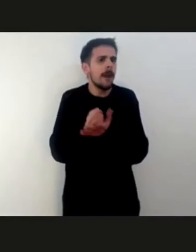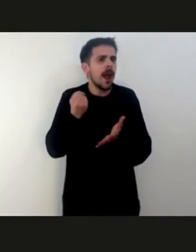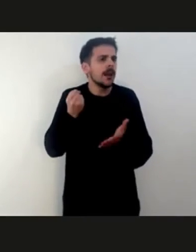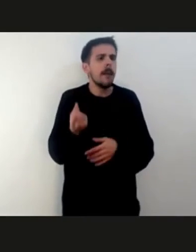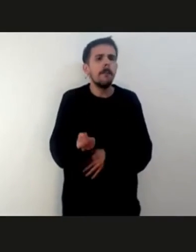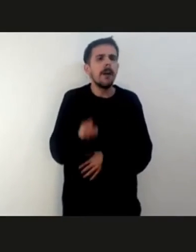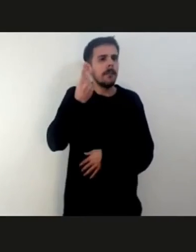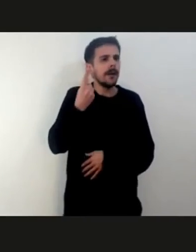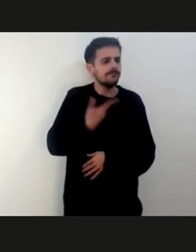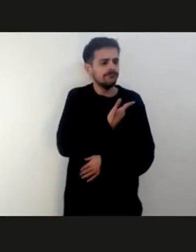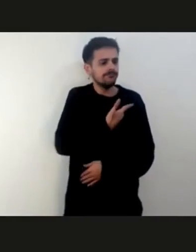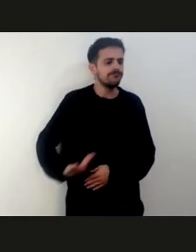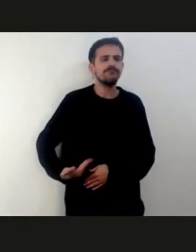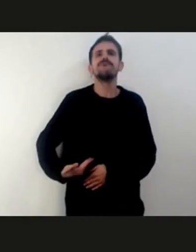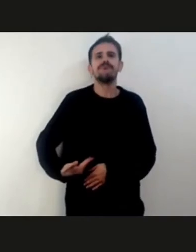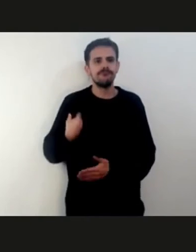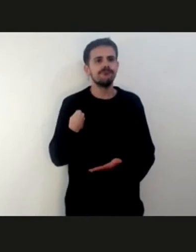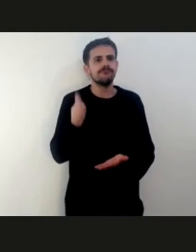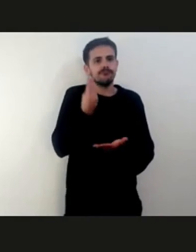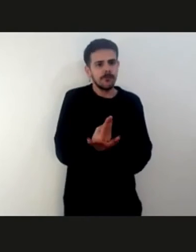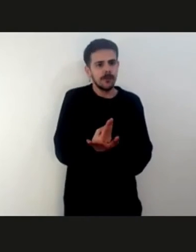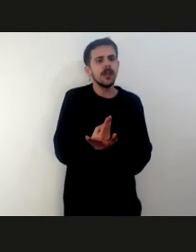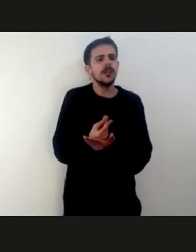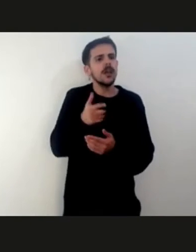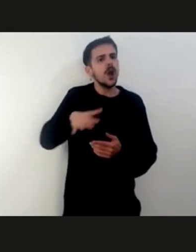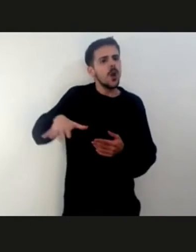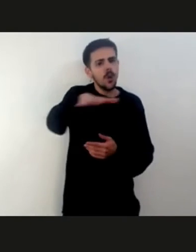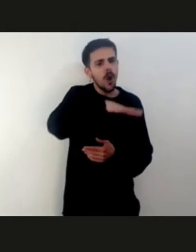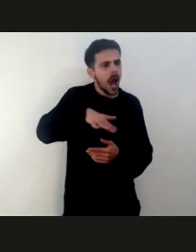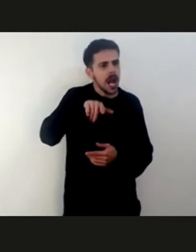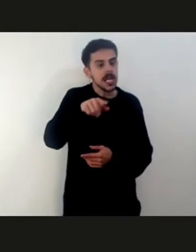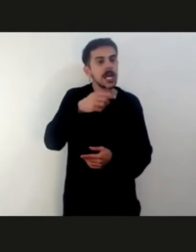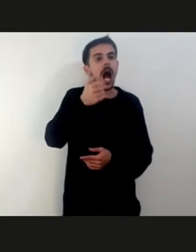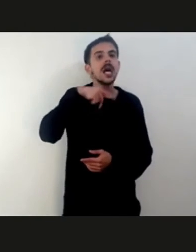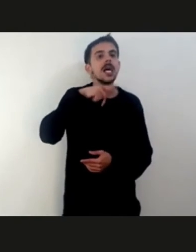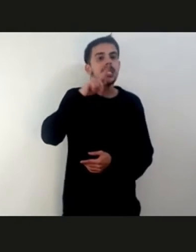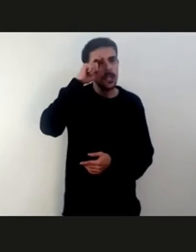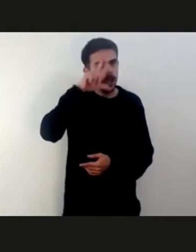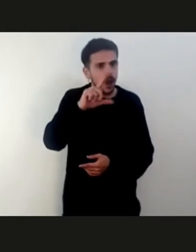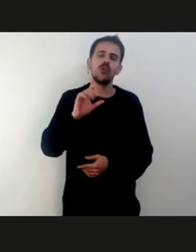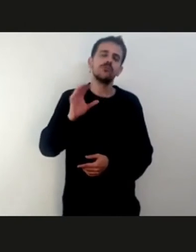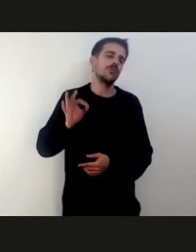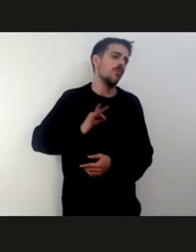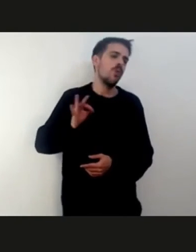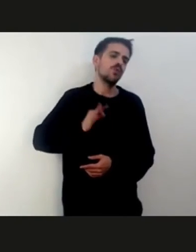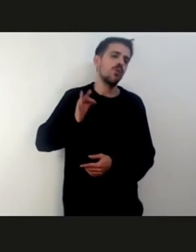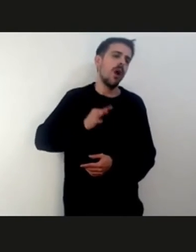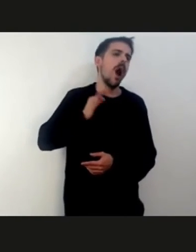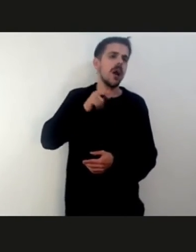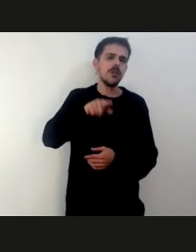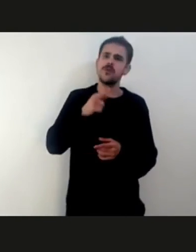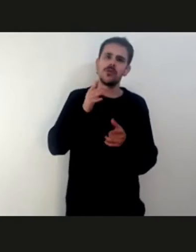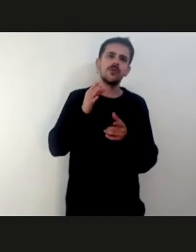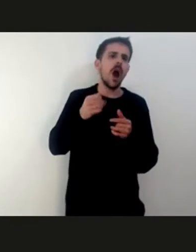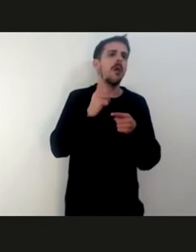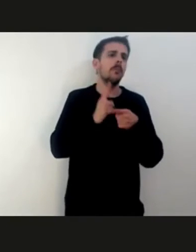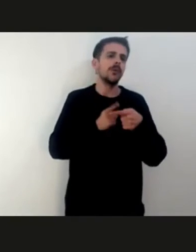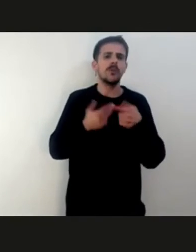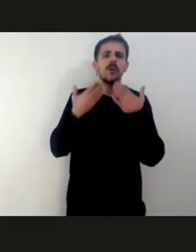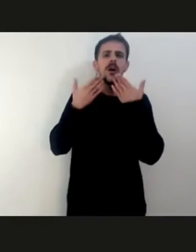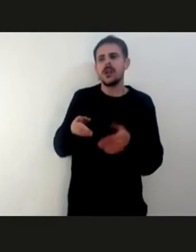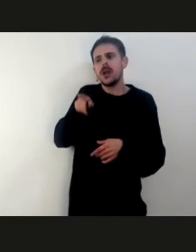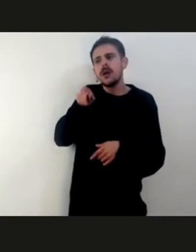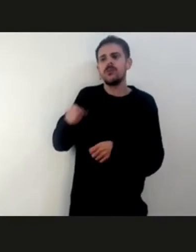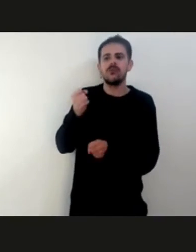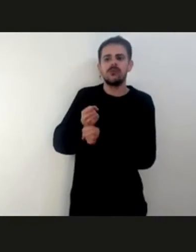y Antelo se va a beneficiar durante muchos años por las grandes gestiones que llegó a cabo. Así que, bueno,